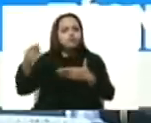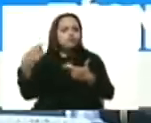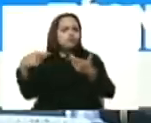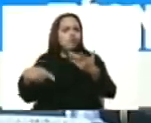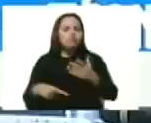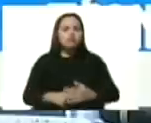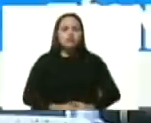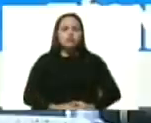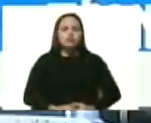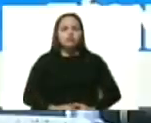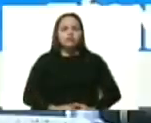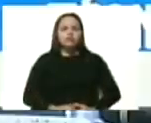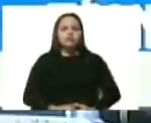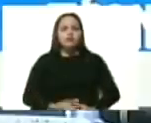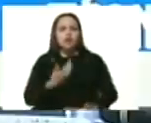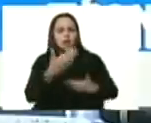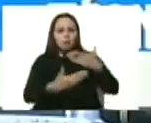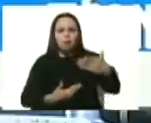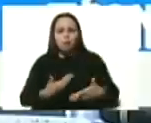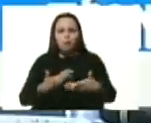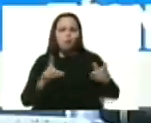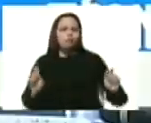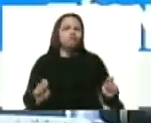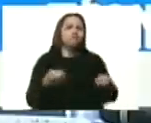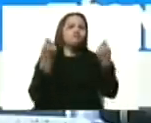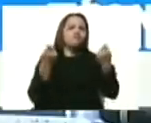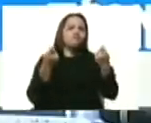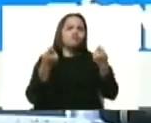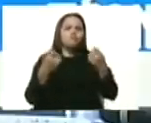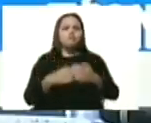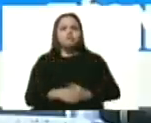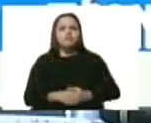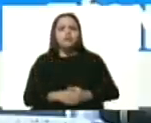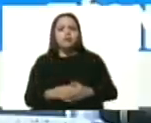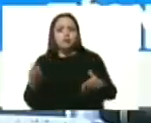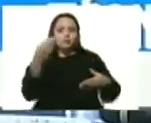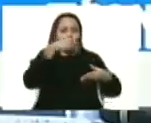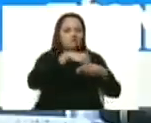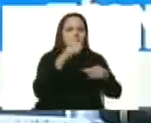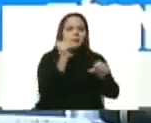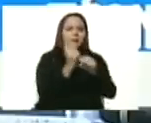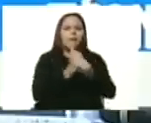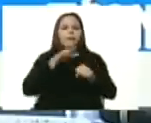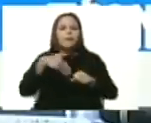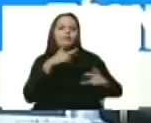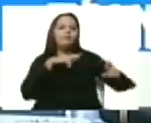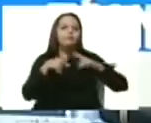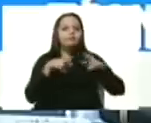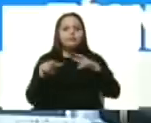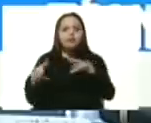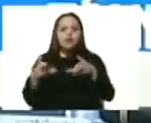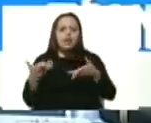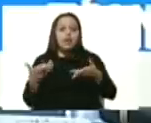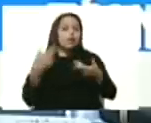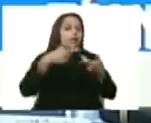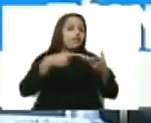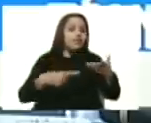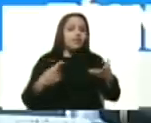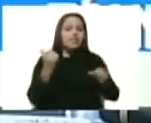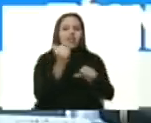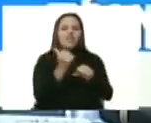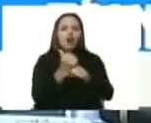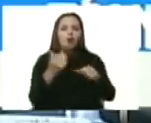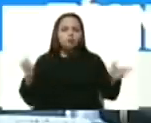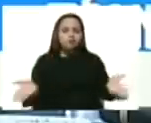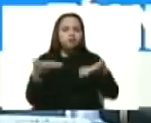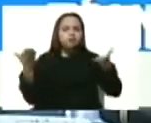vayamos también recuperando el ingreso de los trabajadores, pueda vincularse a los sectores productivos y pueda tener un